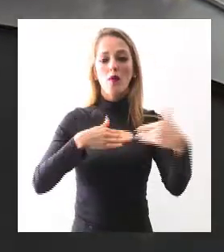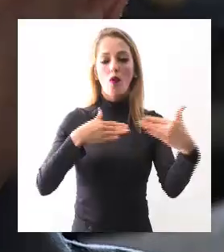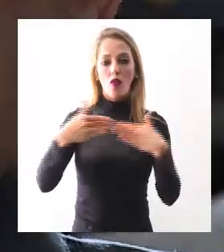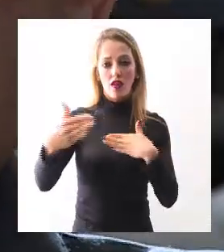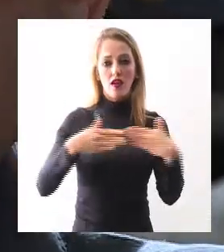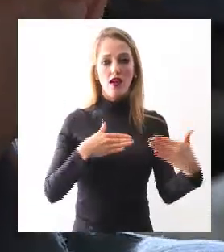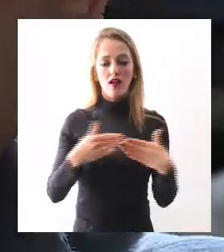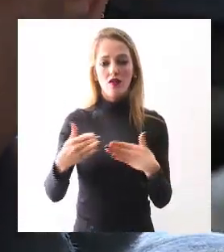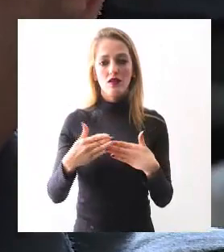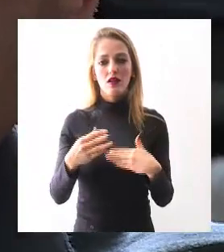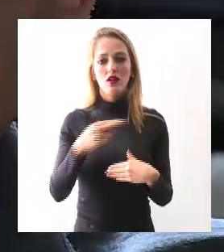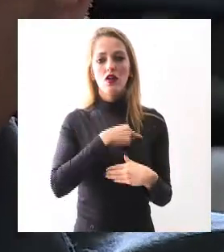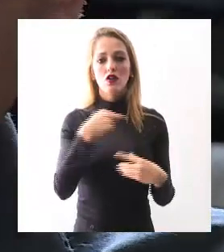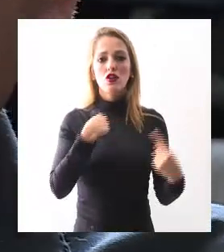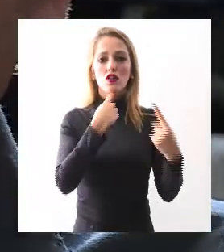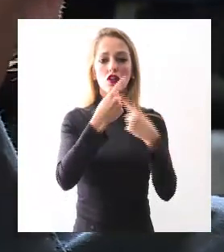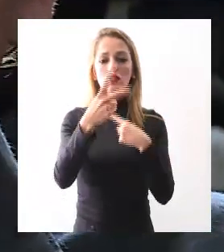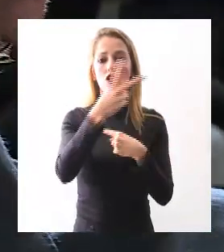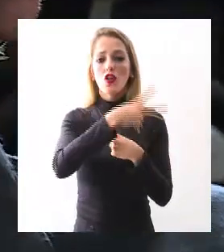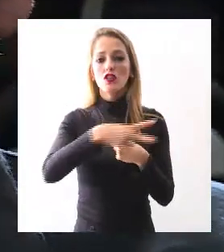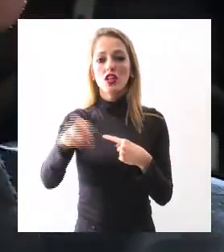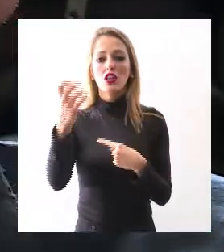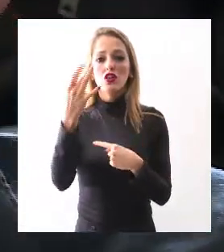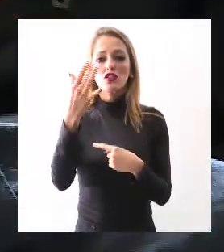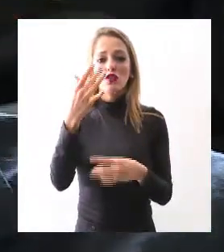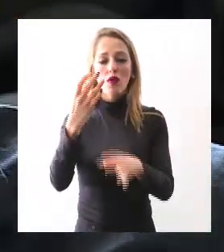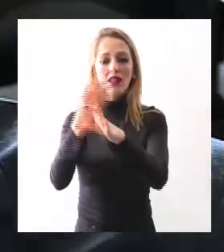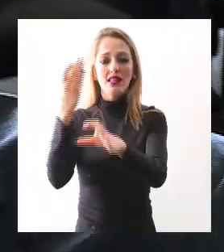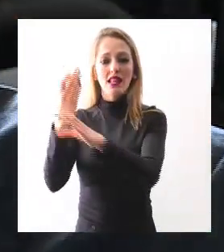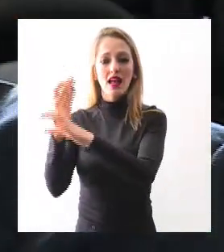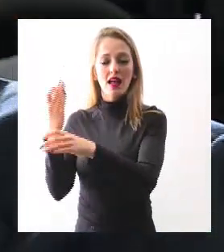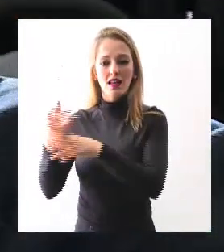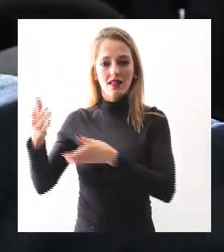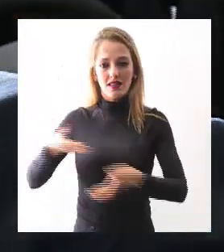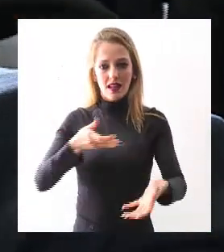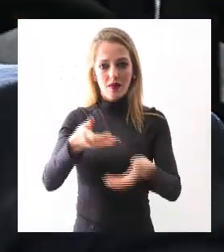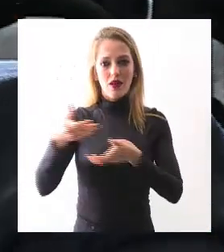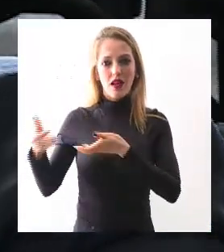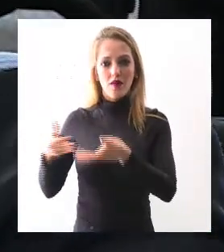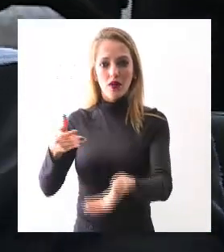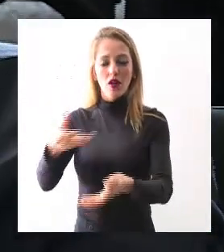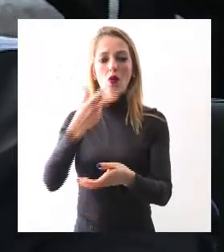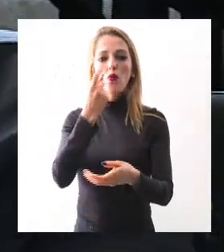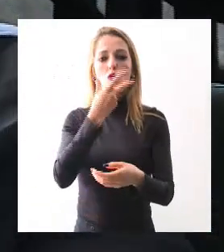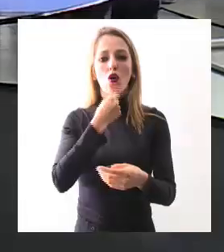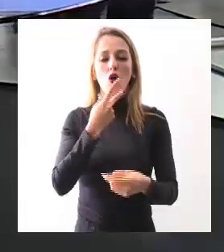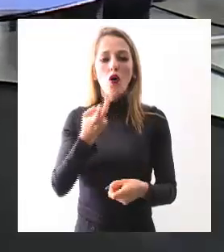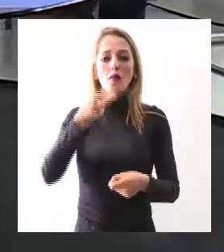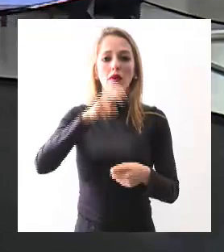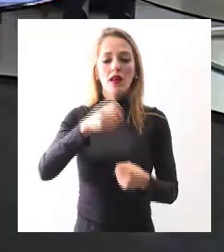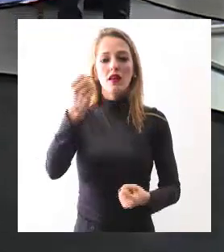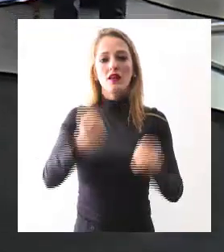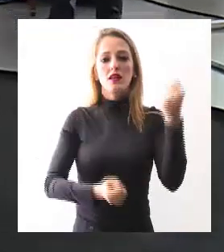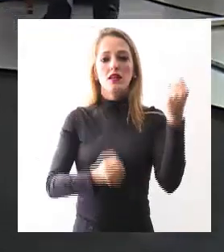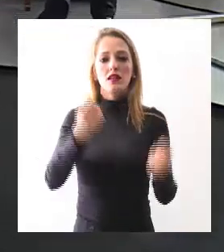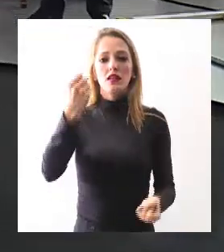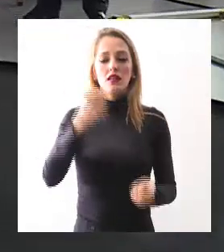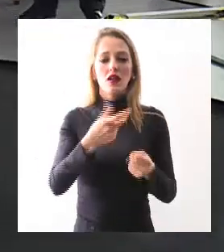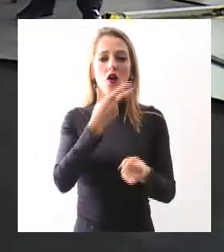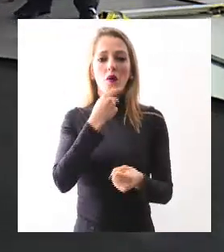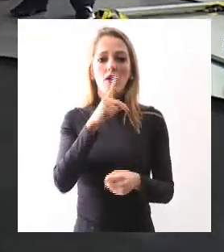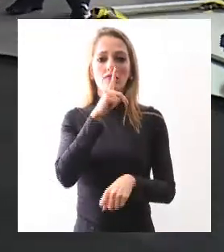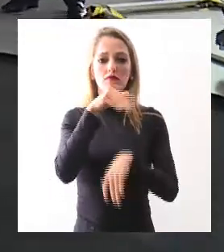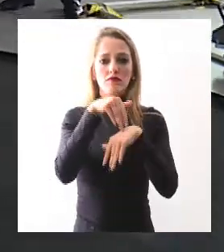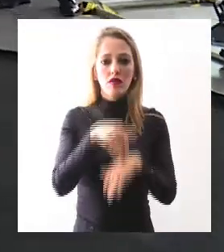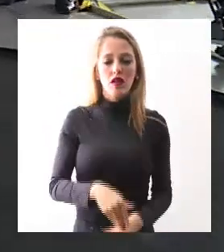Negociar con más de 250 rutas, donde en cada ruta hay un hombre propietario de un camión, un hombre que está impuesto a manejar ese vehículo,